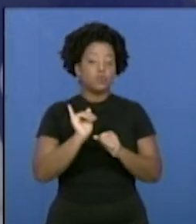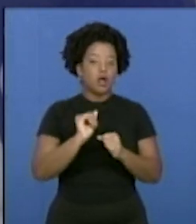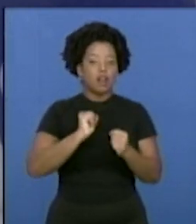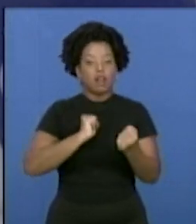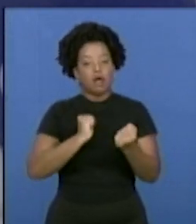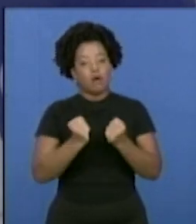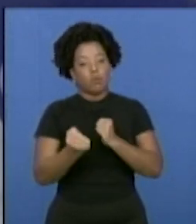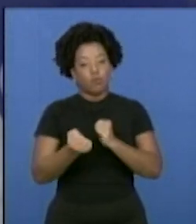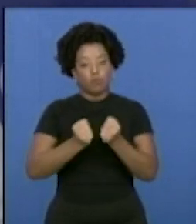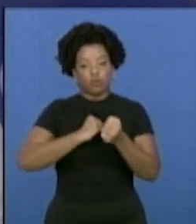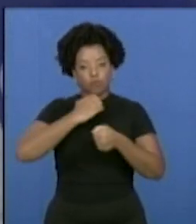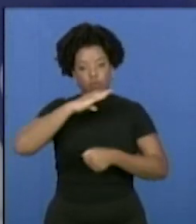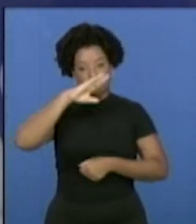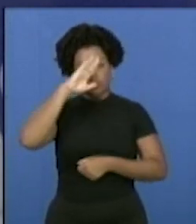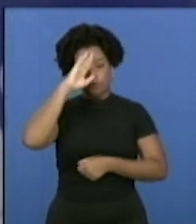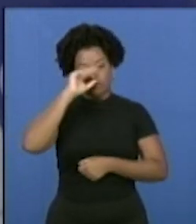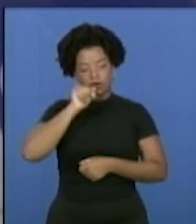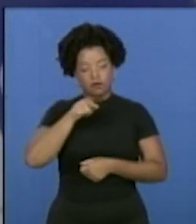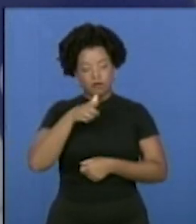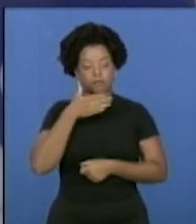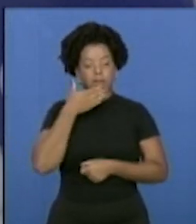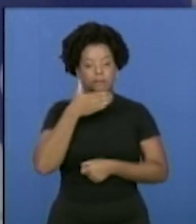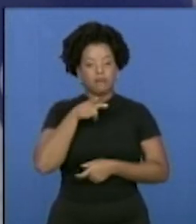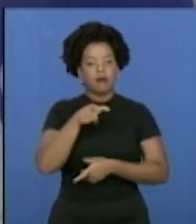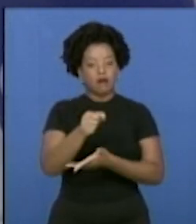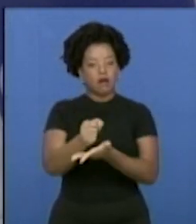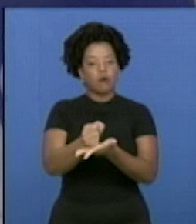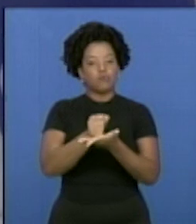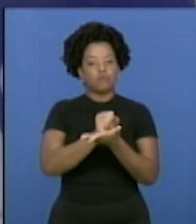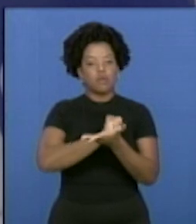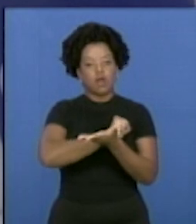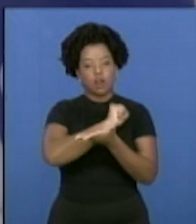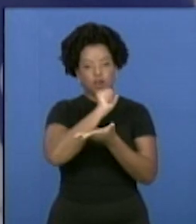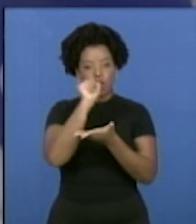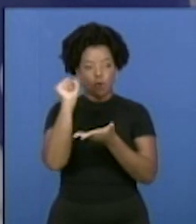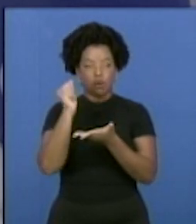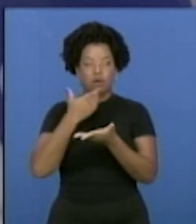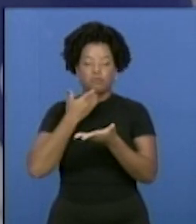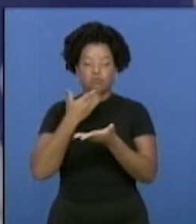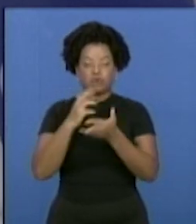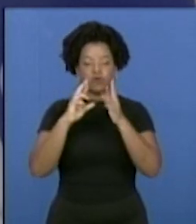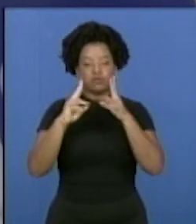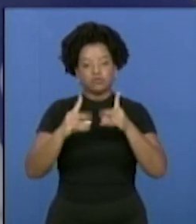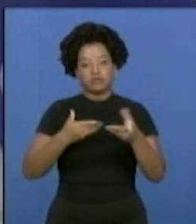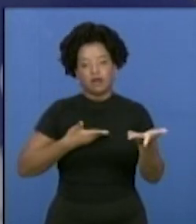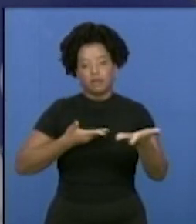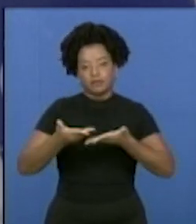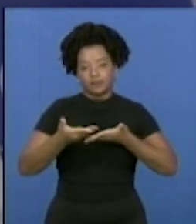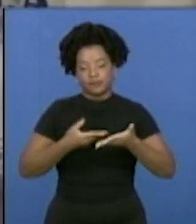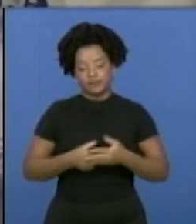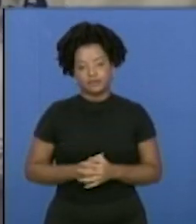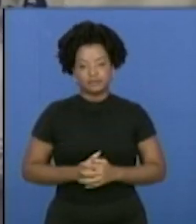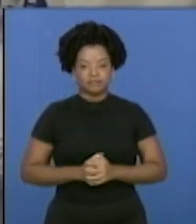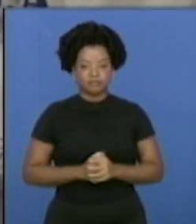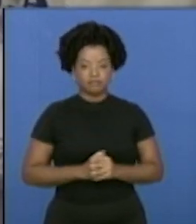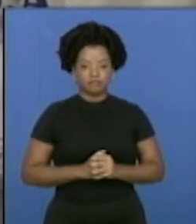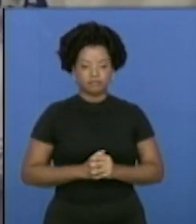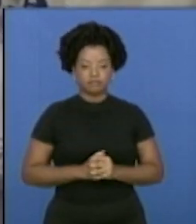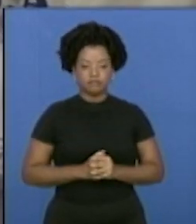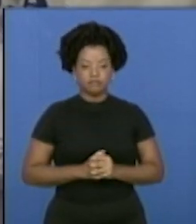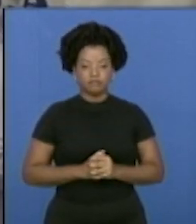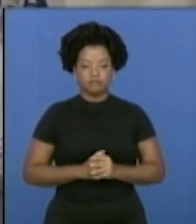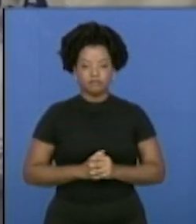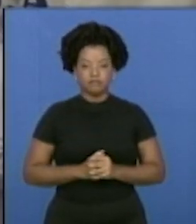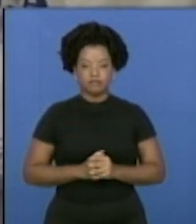al país y muchas bondades para lograr una satisfacción plena de nuestros clientes y proveedores. Por su parte,